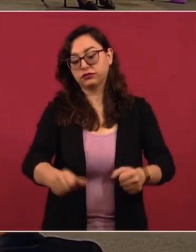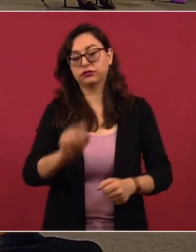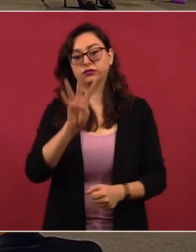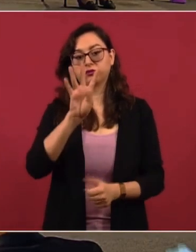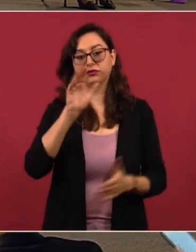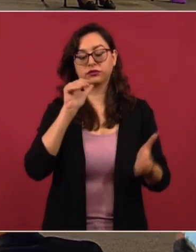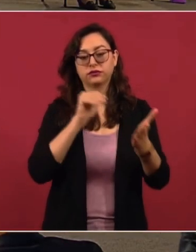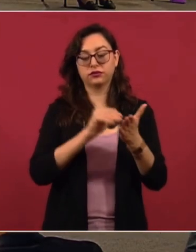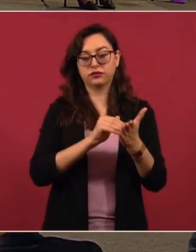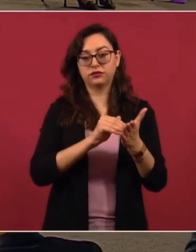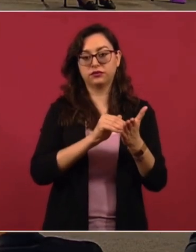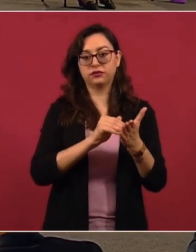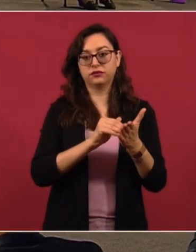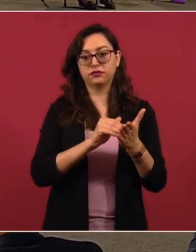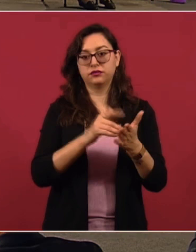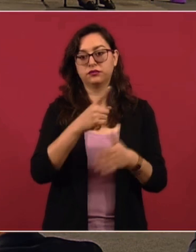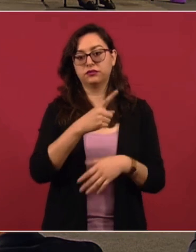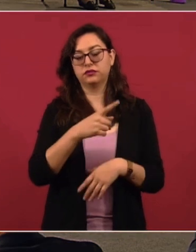millones de pesos.